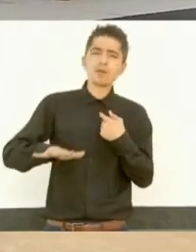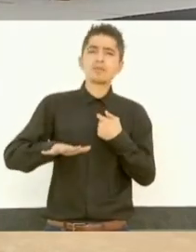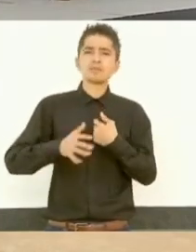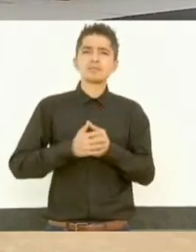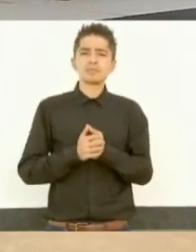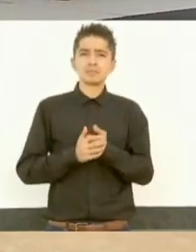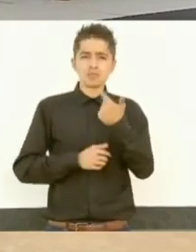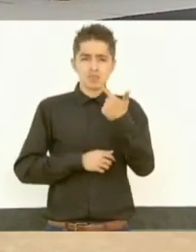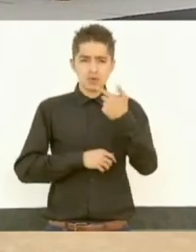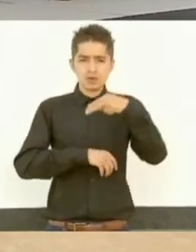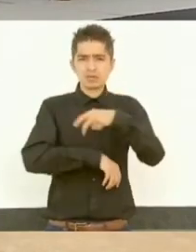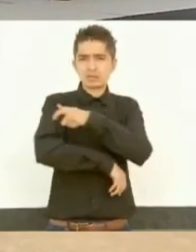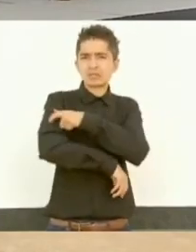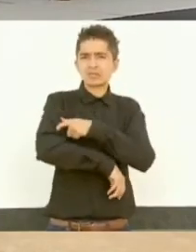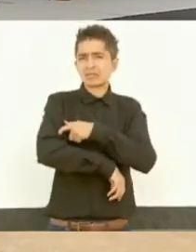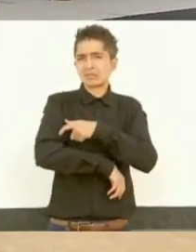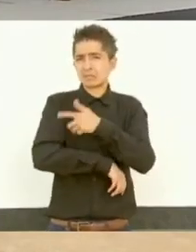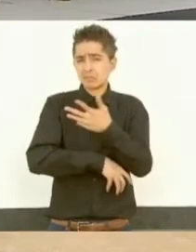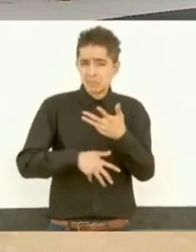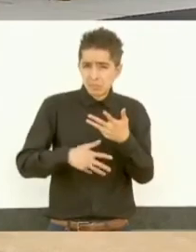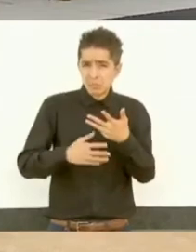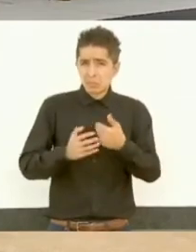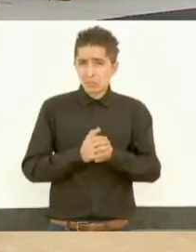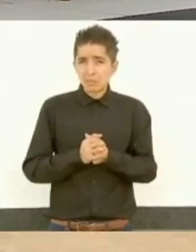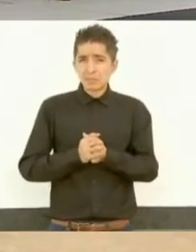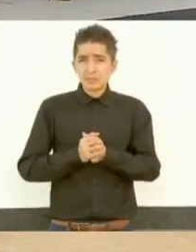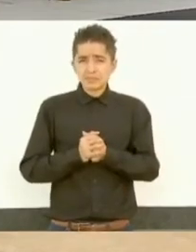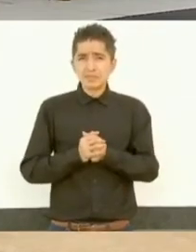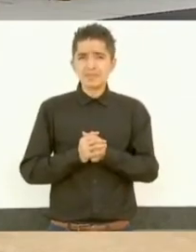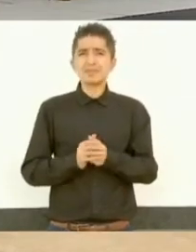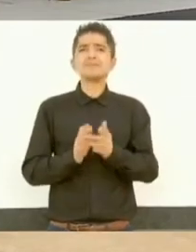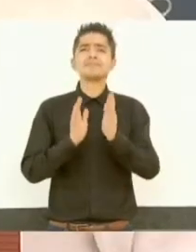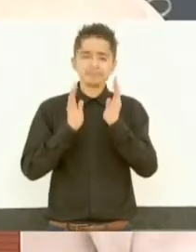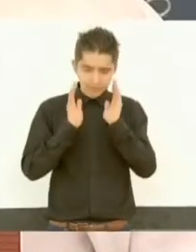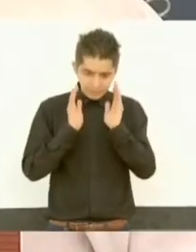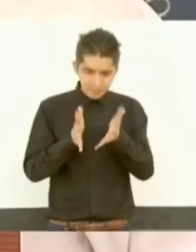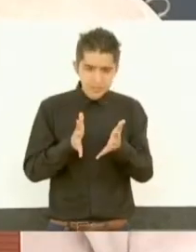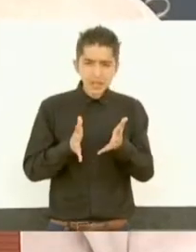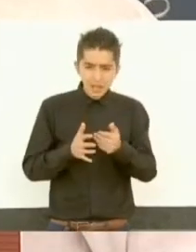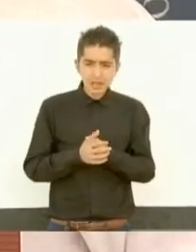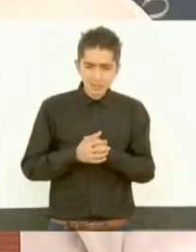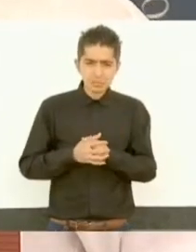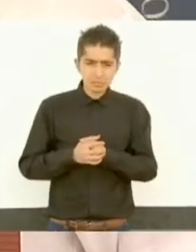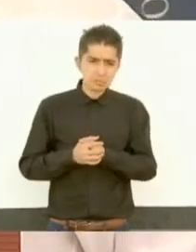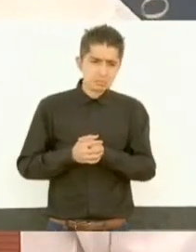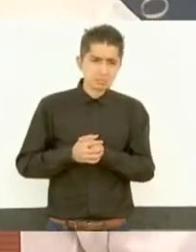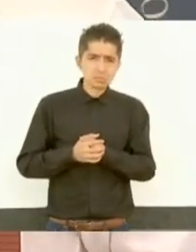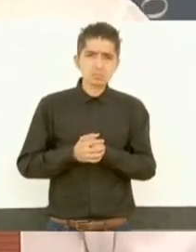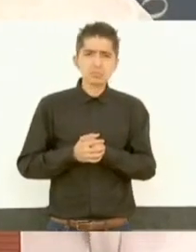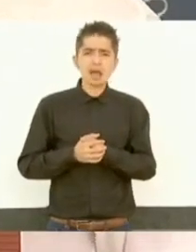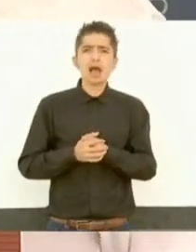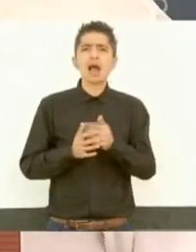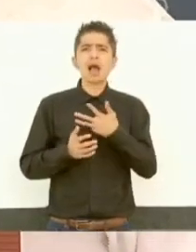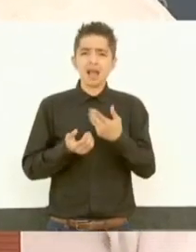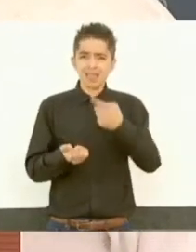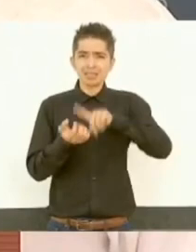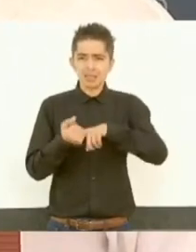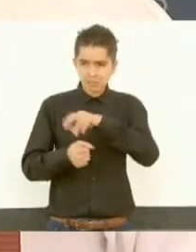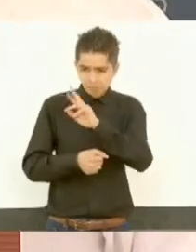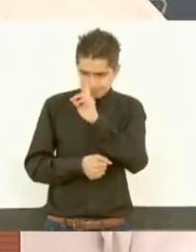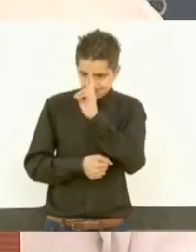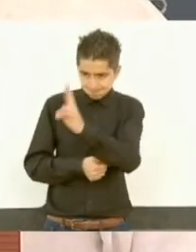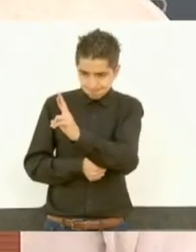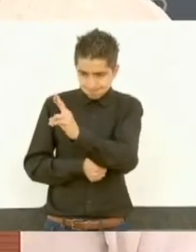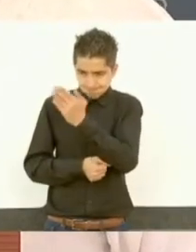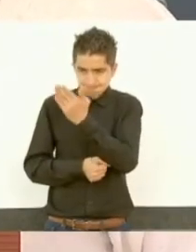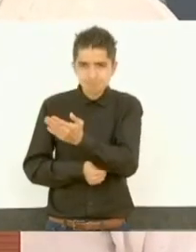la Guardia Nacional ya tiene el respeto, ya